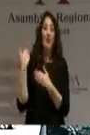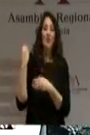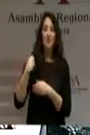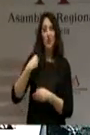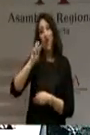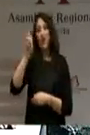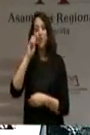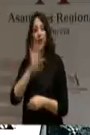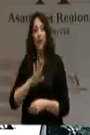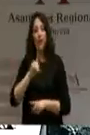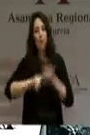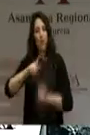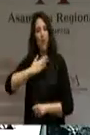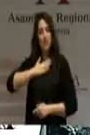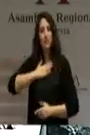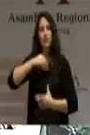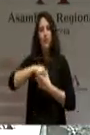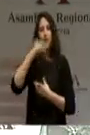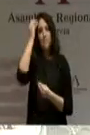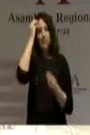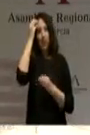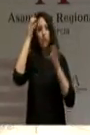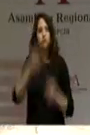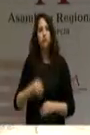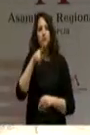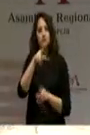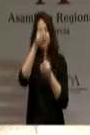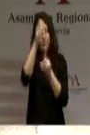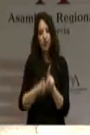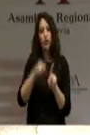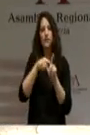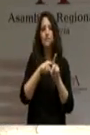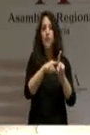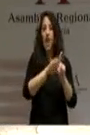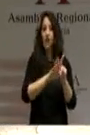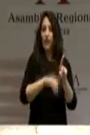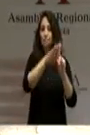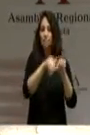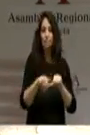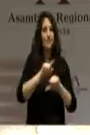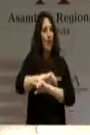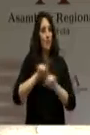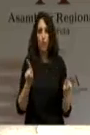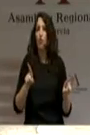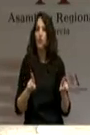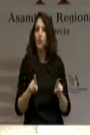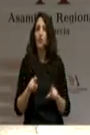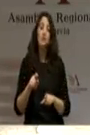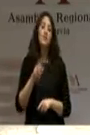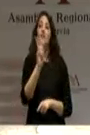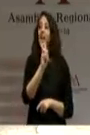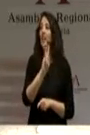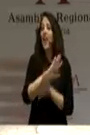los problemas internos y en la que se había pensado al fallar todo. A Ramón Luis, la realidad, la justicia o la decisión